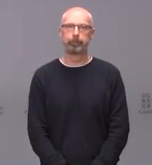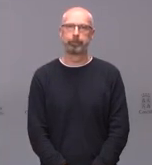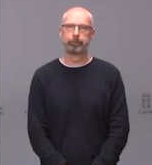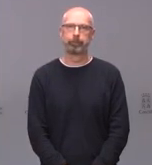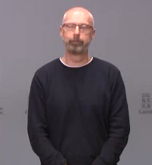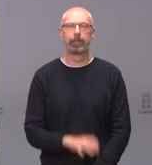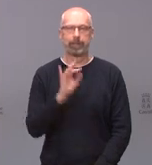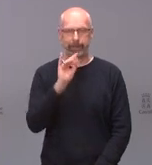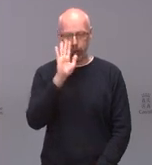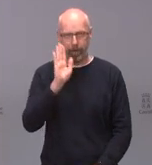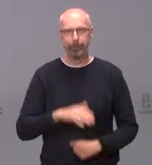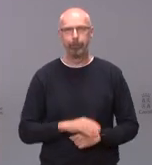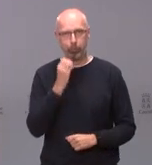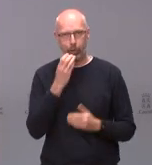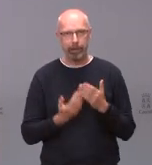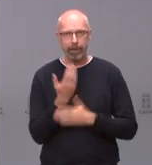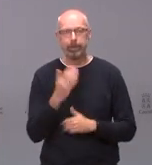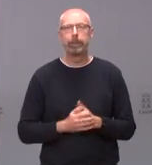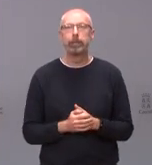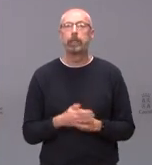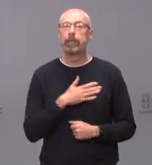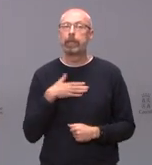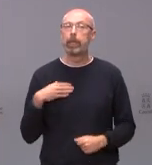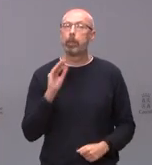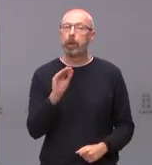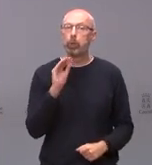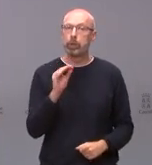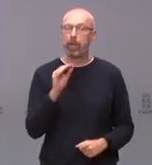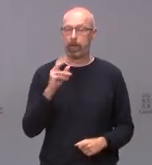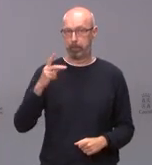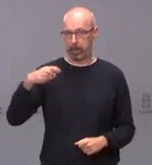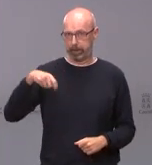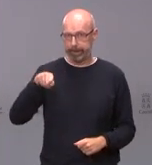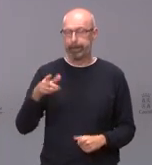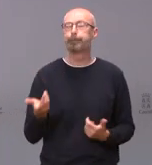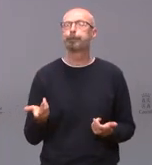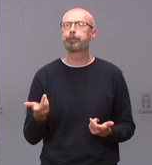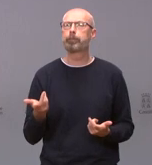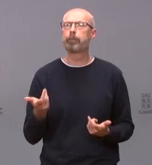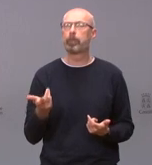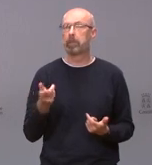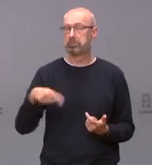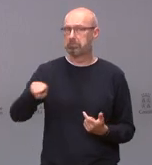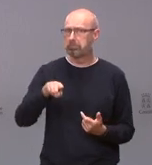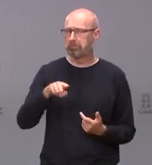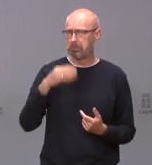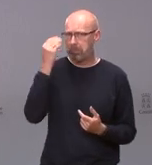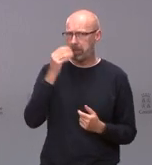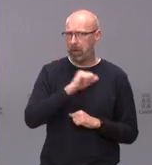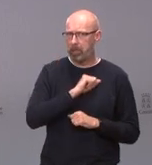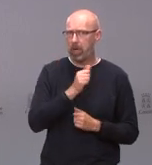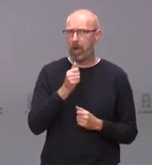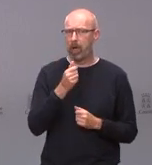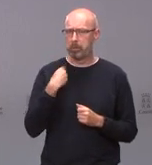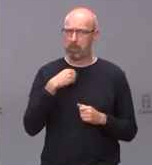Sí, hola buenos días yo le quería preguntar vicepresidente si esperan que como usted ha dicho la